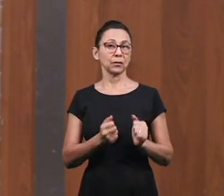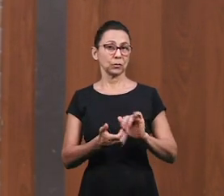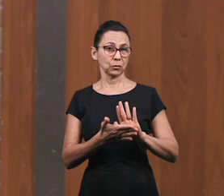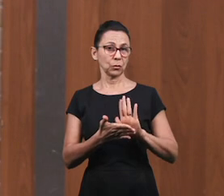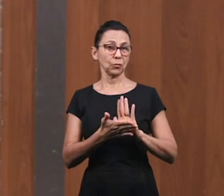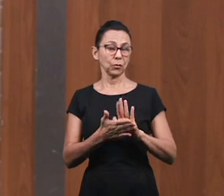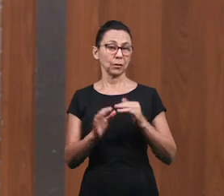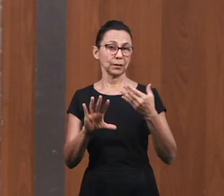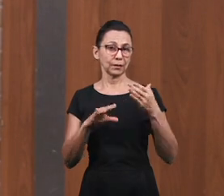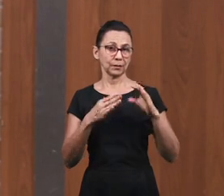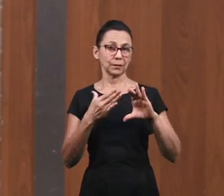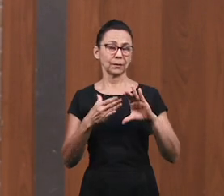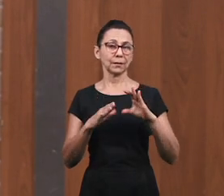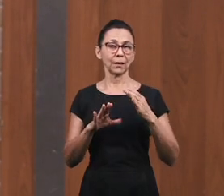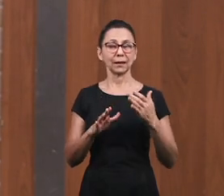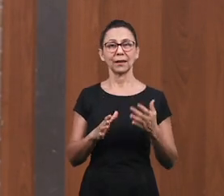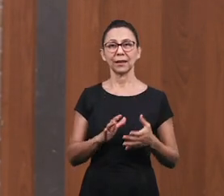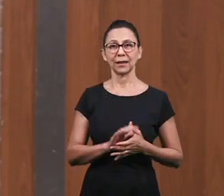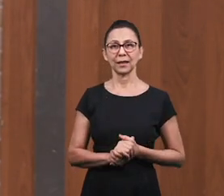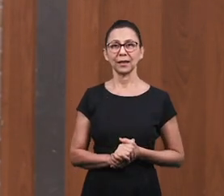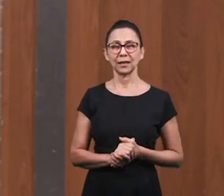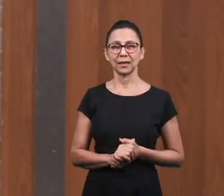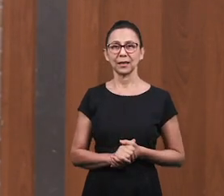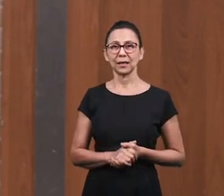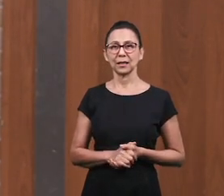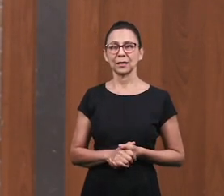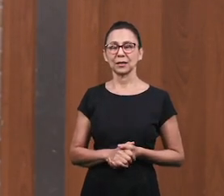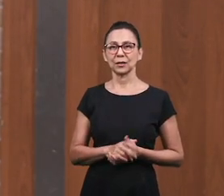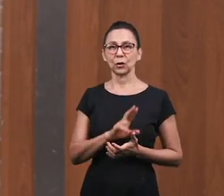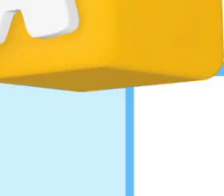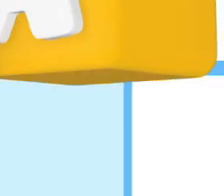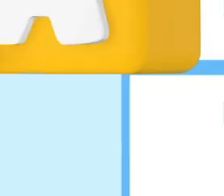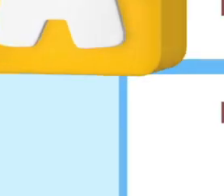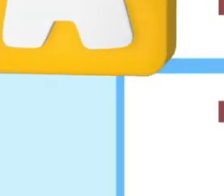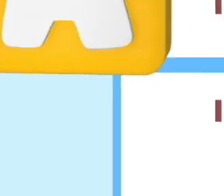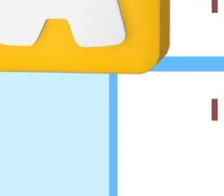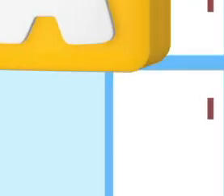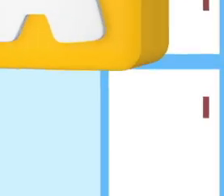al Señor, cantando el loor, perdóname Señor.